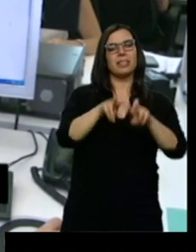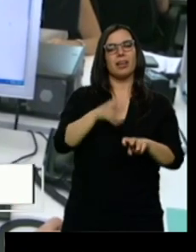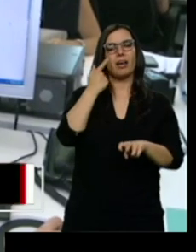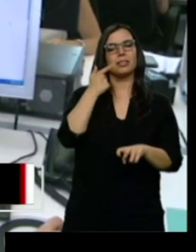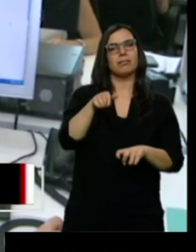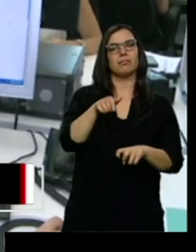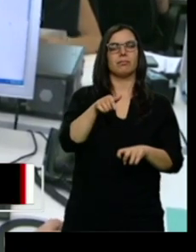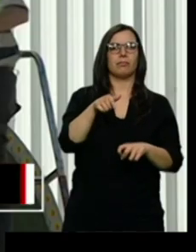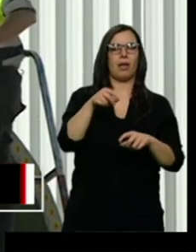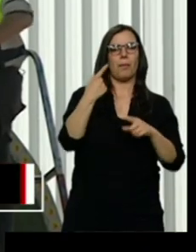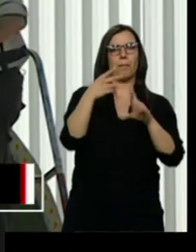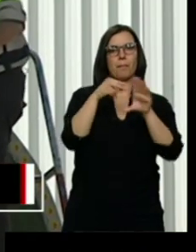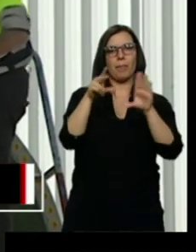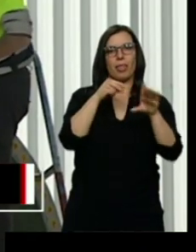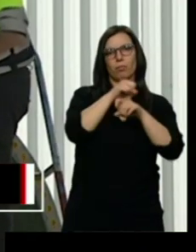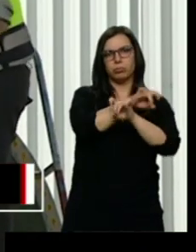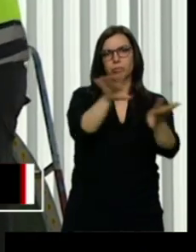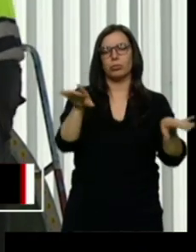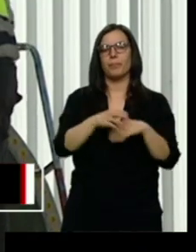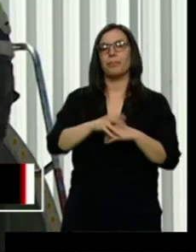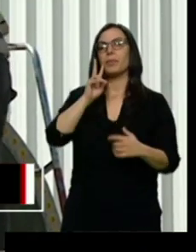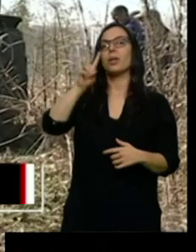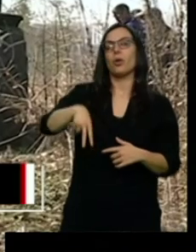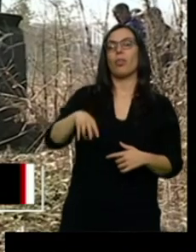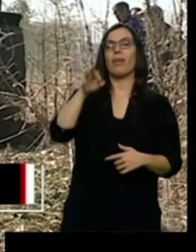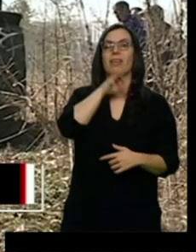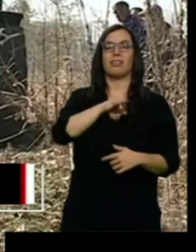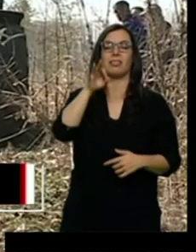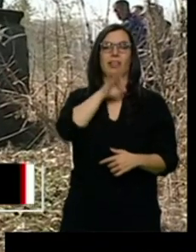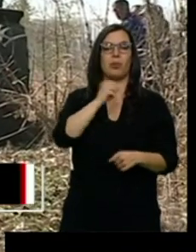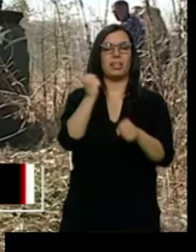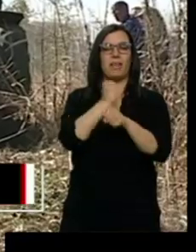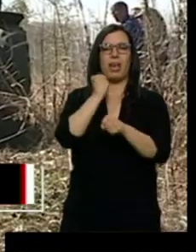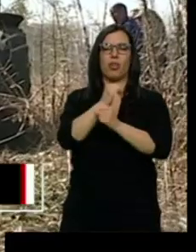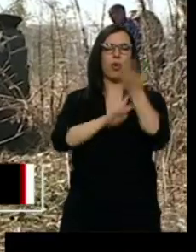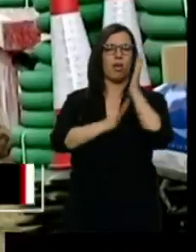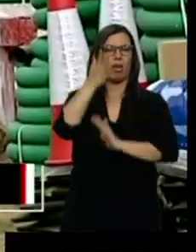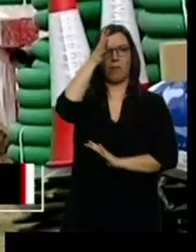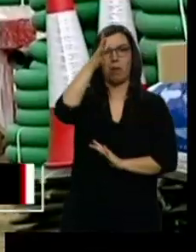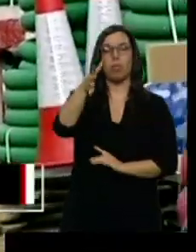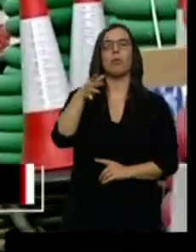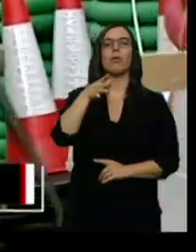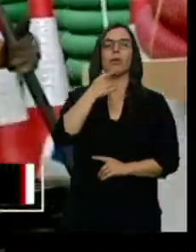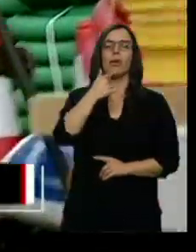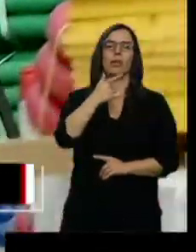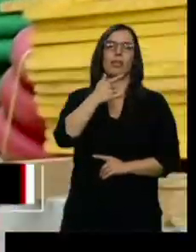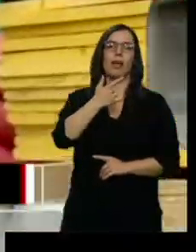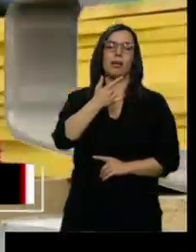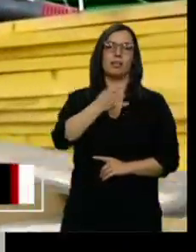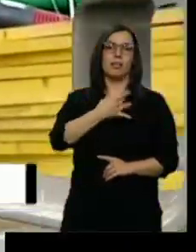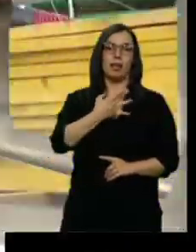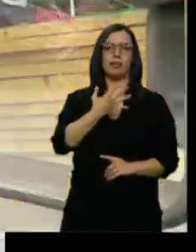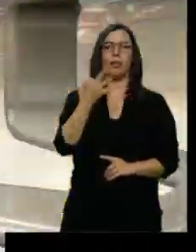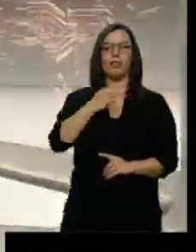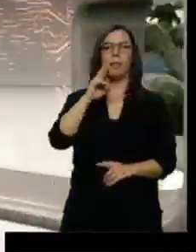Tras el reconocimiento del síndrome del trabajador quemado, los sindicatos dan un paso más y piden que se reconozca no solo como enfermedad, sino como enfermedad